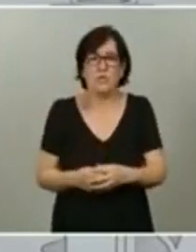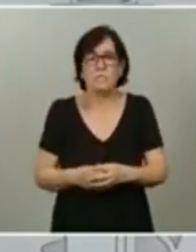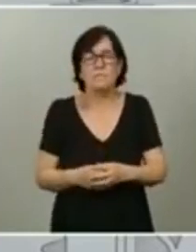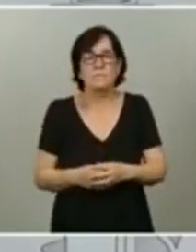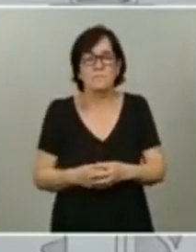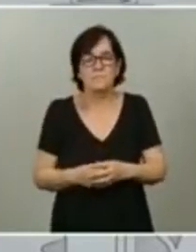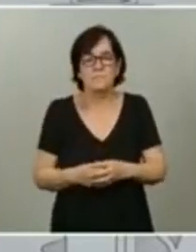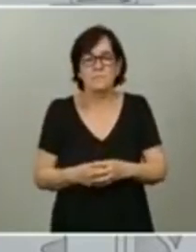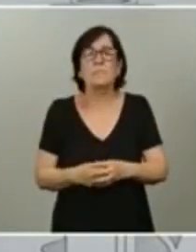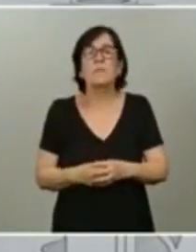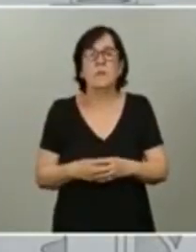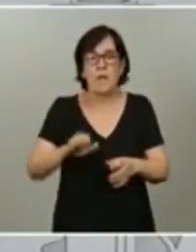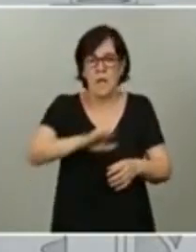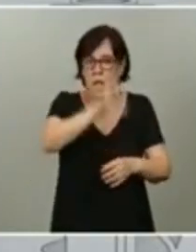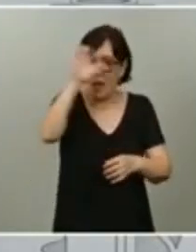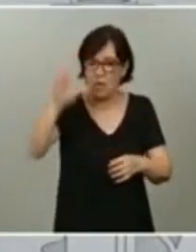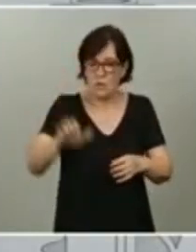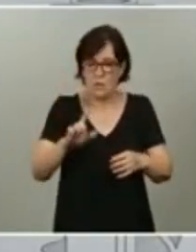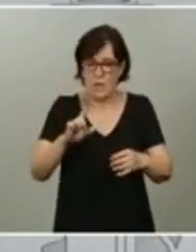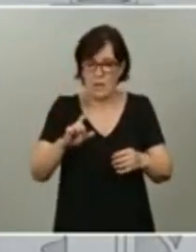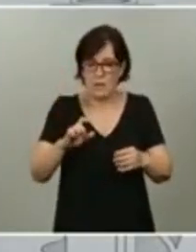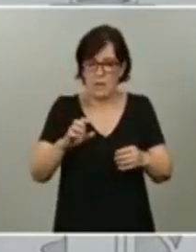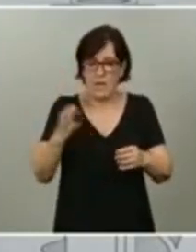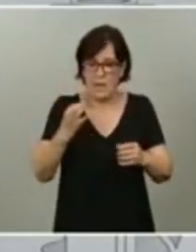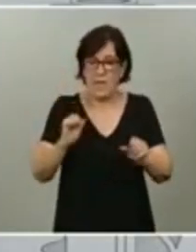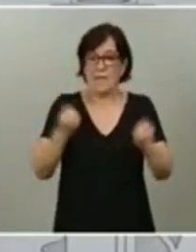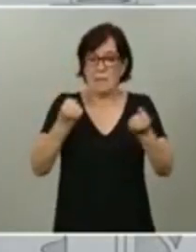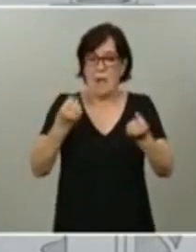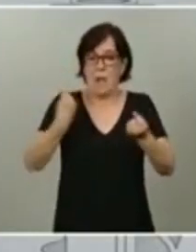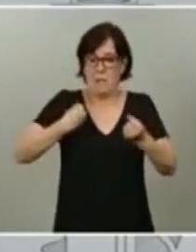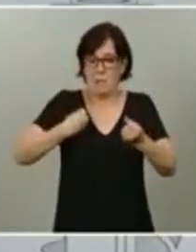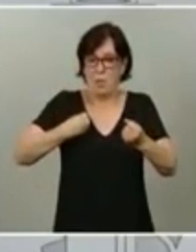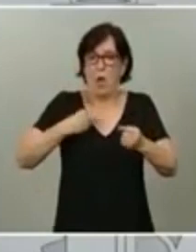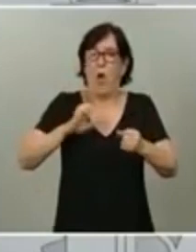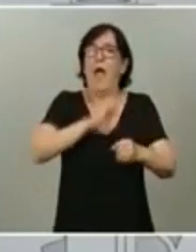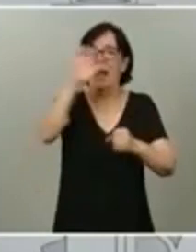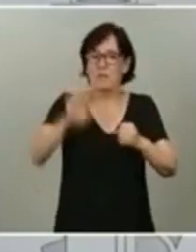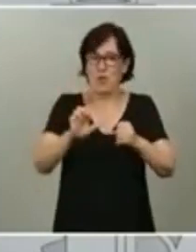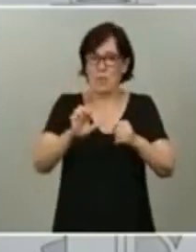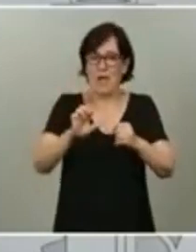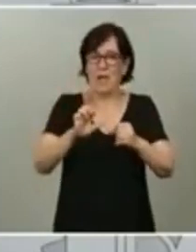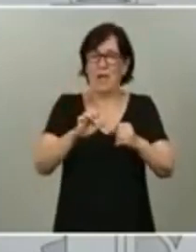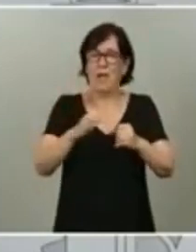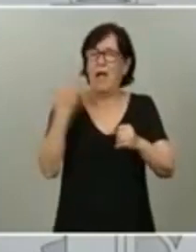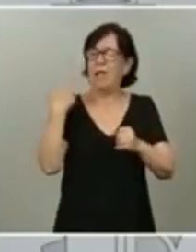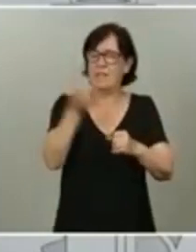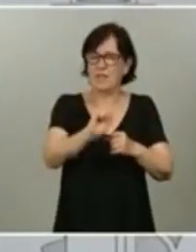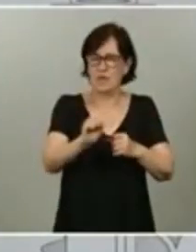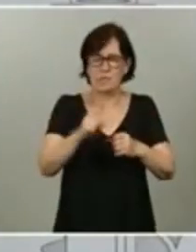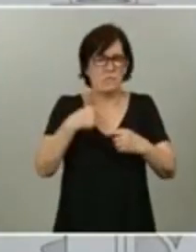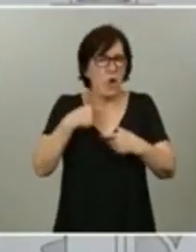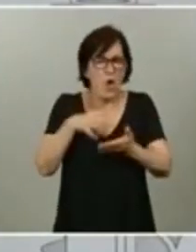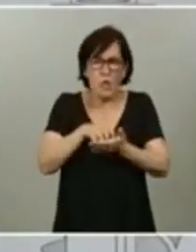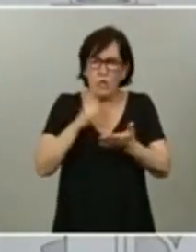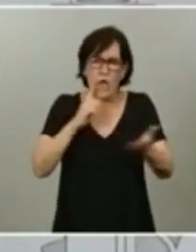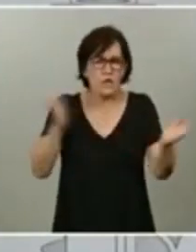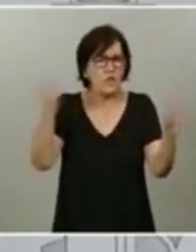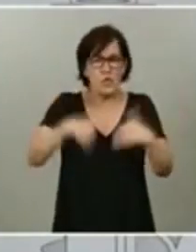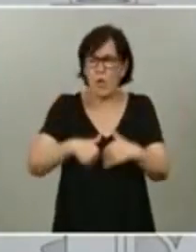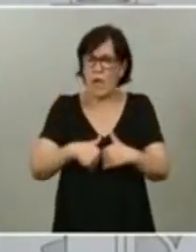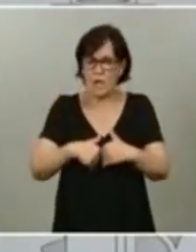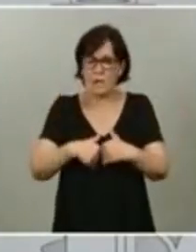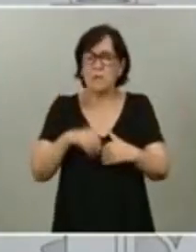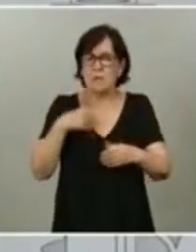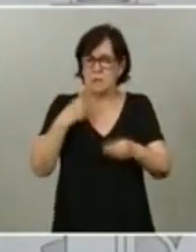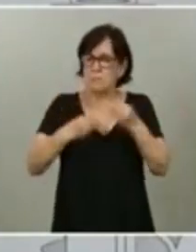Europa debe salvar a Europa y no como se hizo antes. Y a mí no me cabe duda de qué es lo que vamos a lograr.